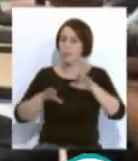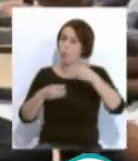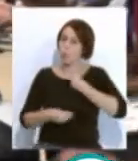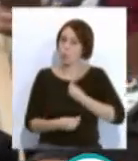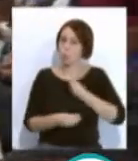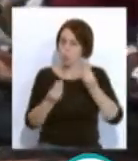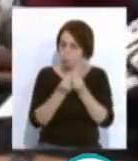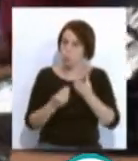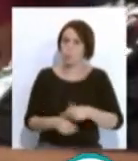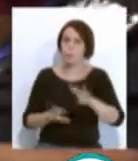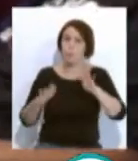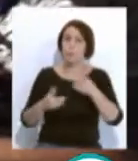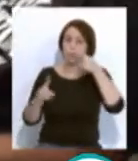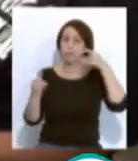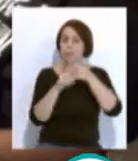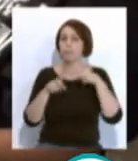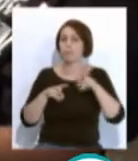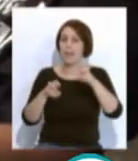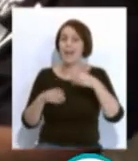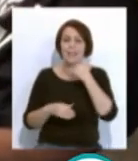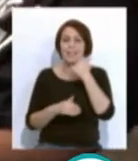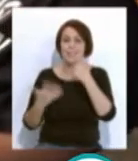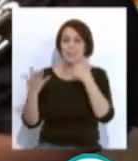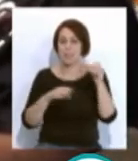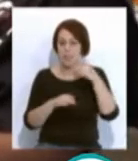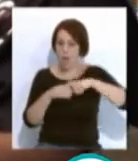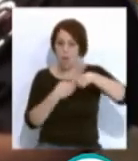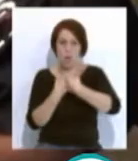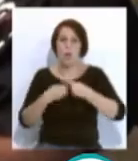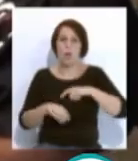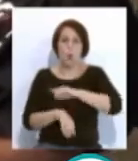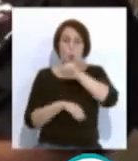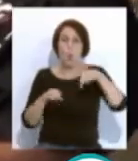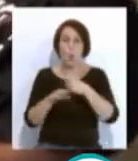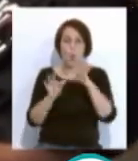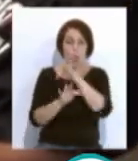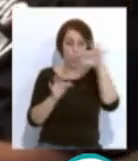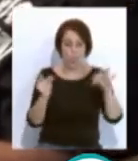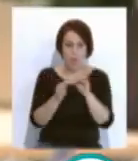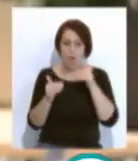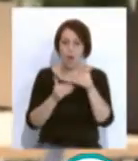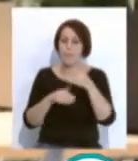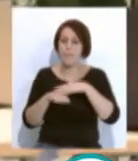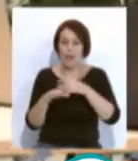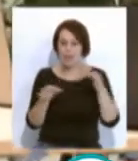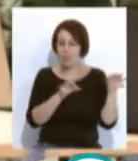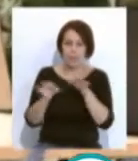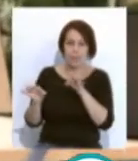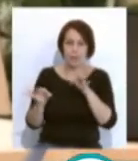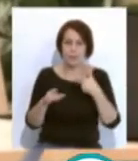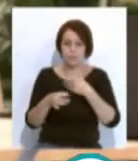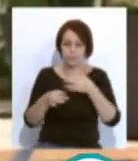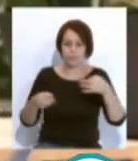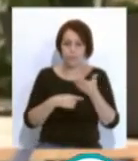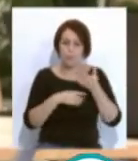Nueve grandes retos iniciales, casi 60 participantes y 24 horas por delante para desarrollar, perfeccionar y tratar de presentar